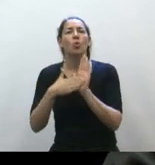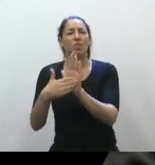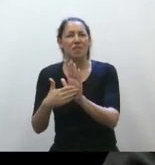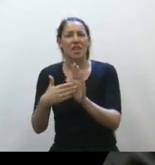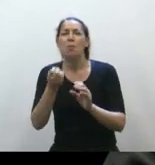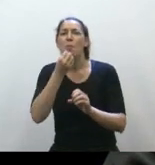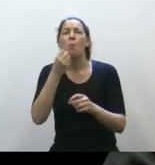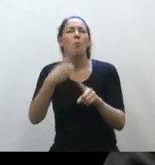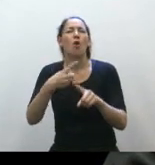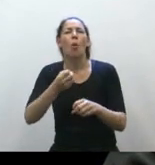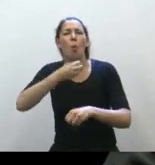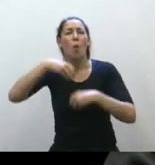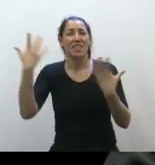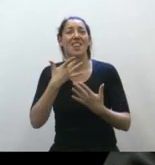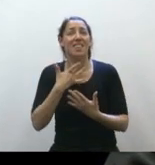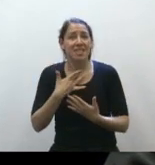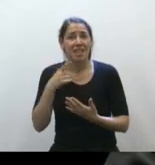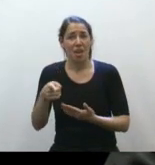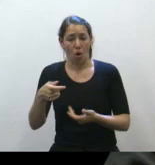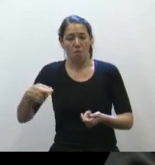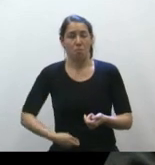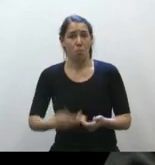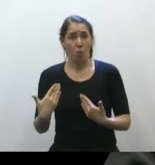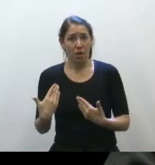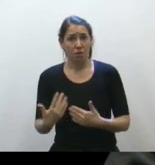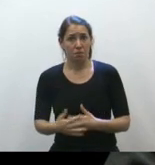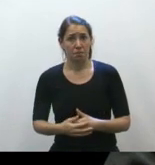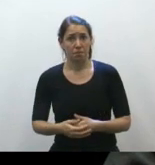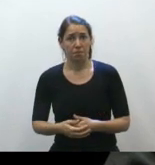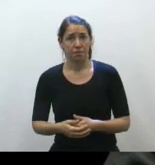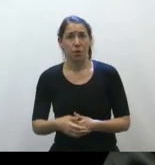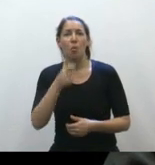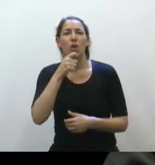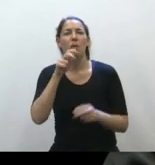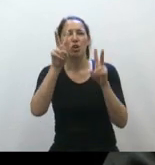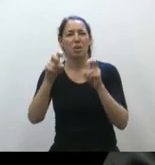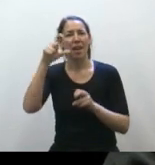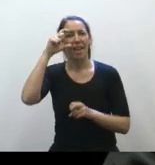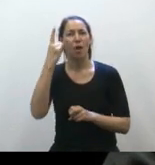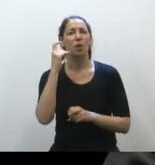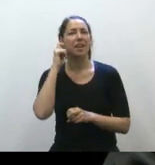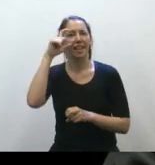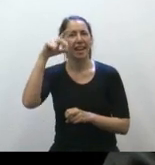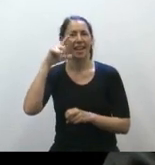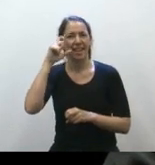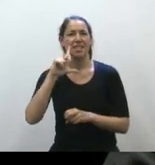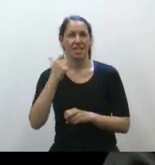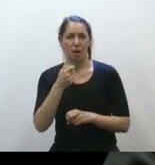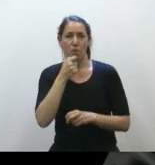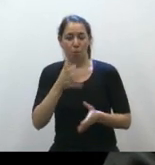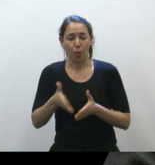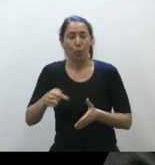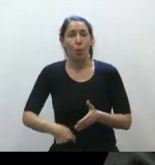¿Cualquier deseo? Por ejemplo, la eugenesia, terminar con la vida de un chico enfermo.